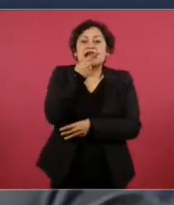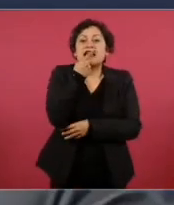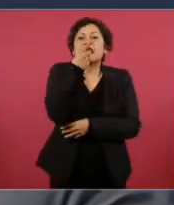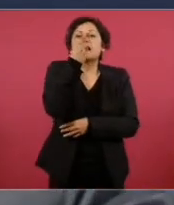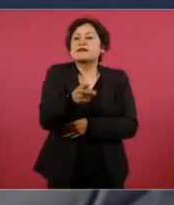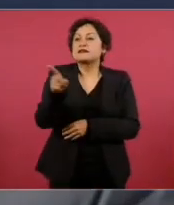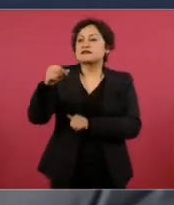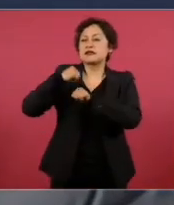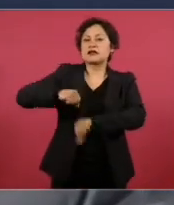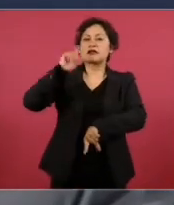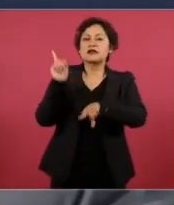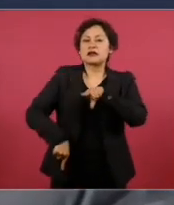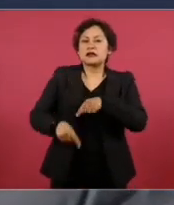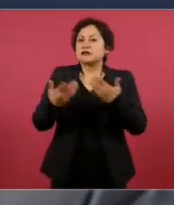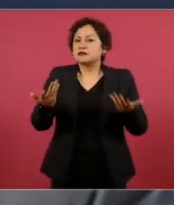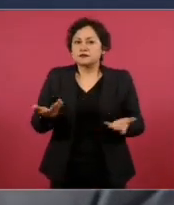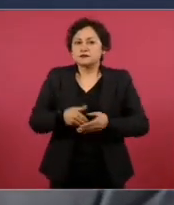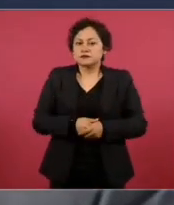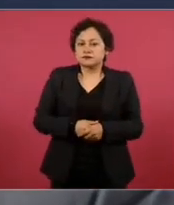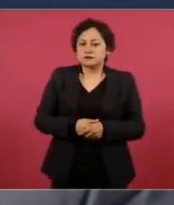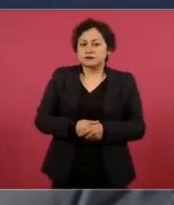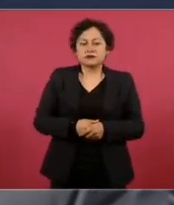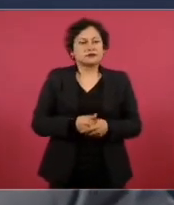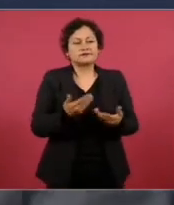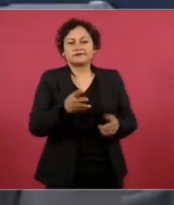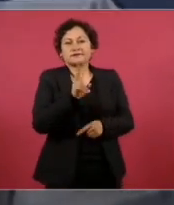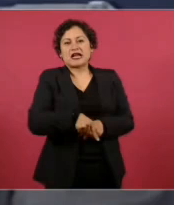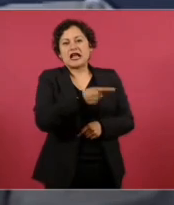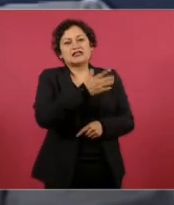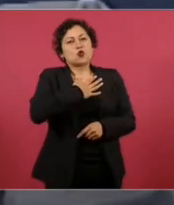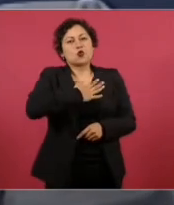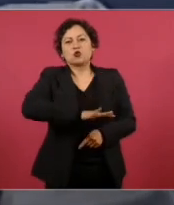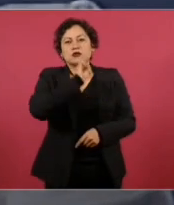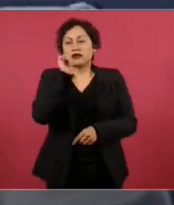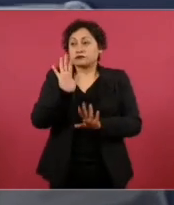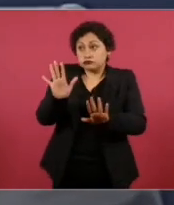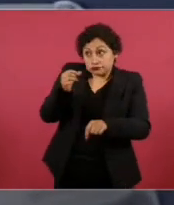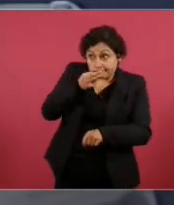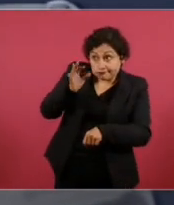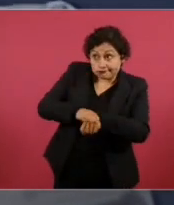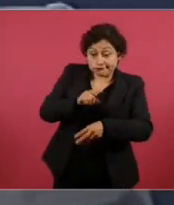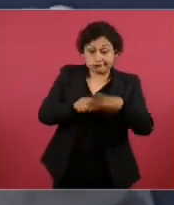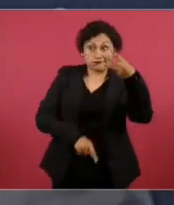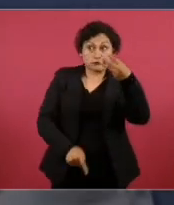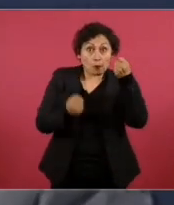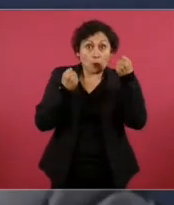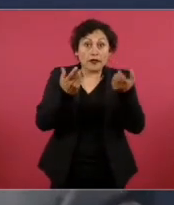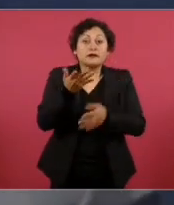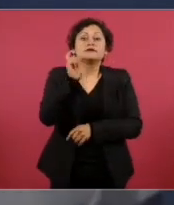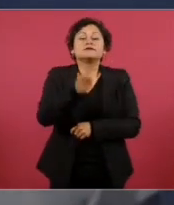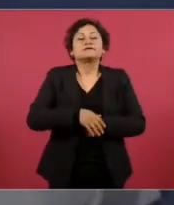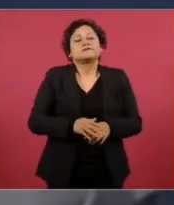someter contra la justicia. Se cometería una gran injusticia. No le hace. Son los tres poderes. No le hace, pero estarían actuando de manera